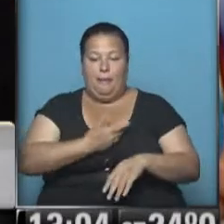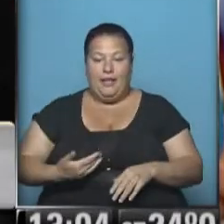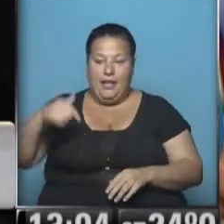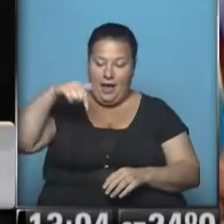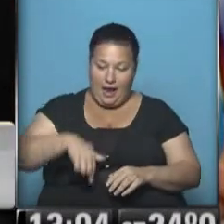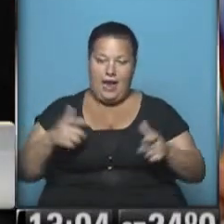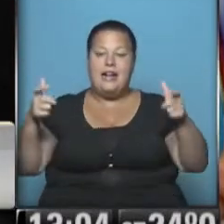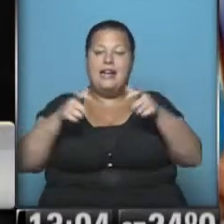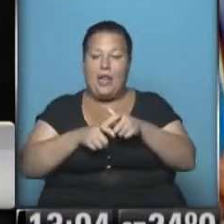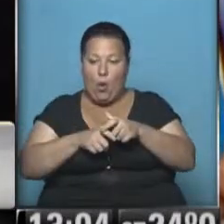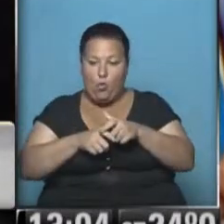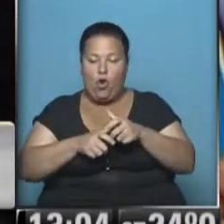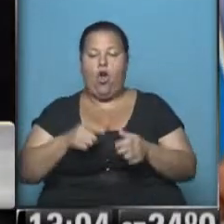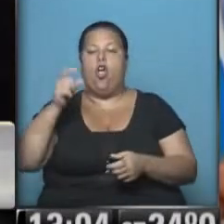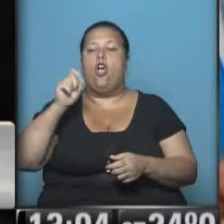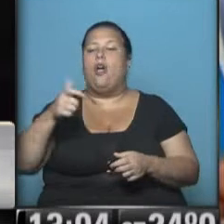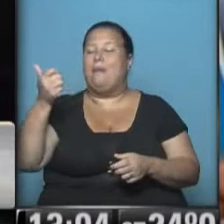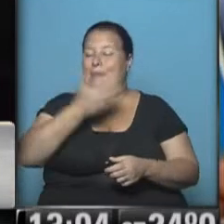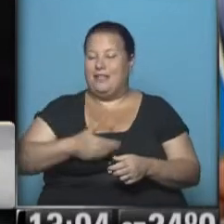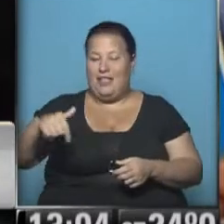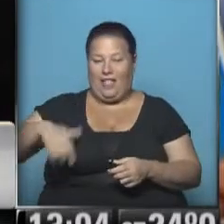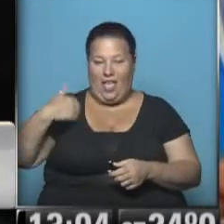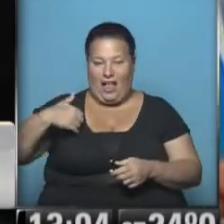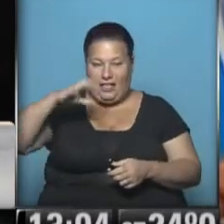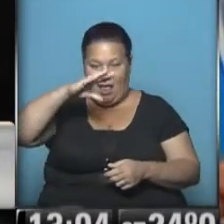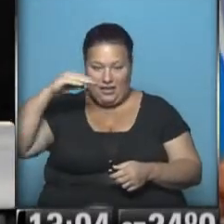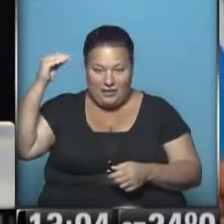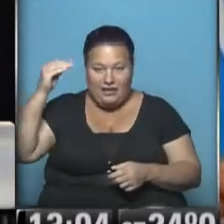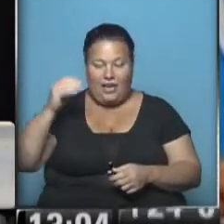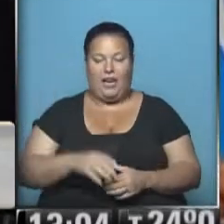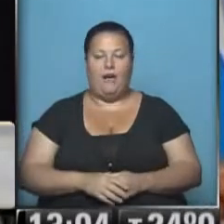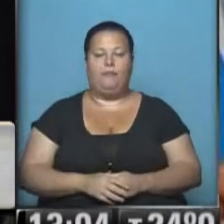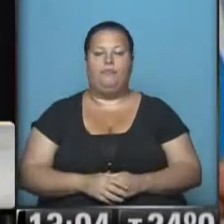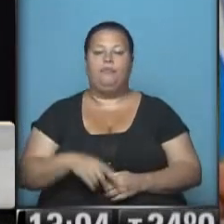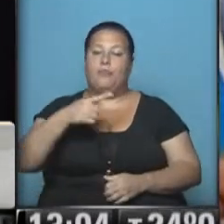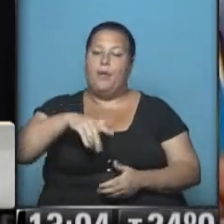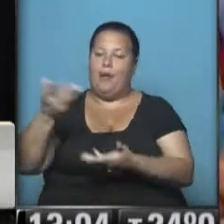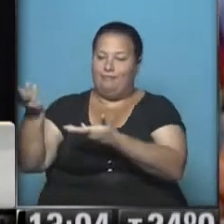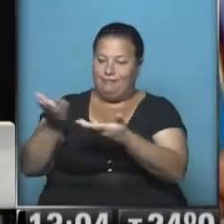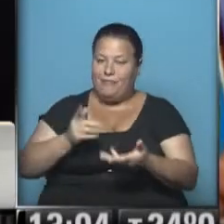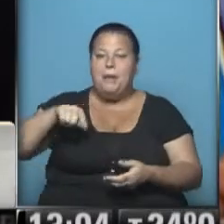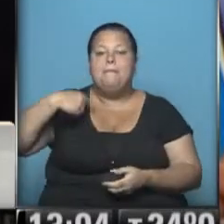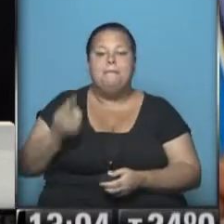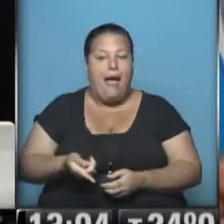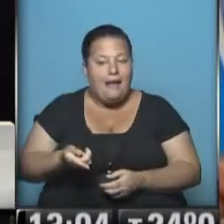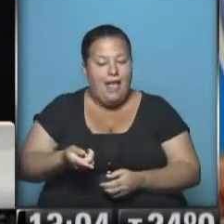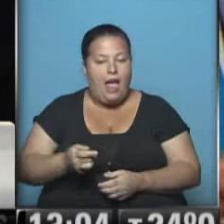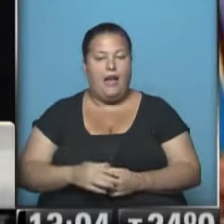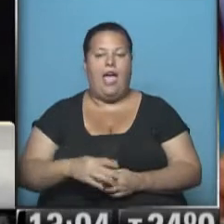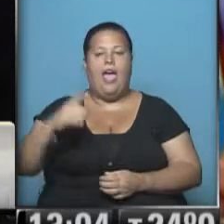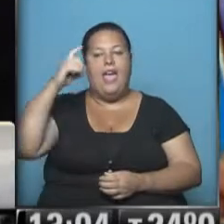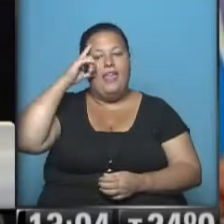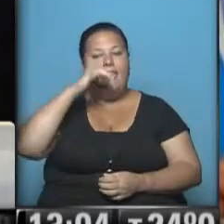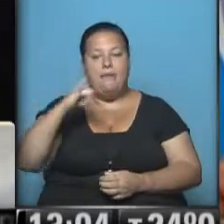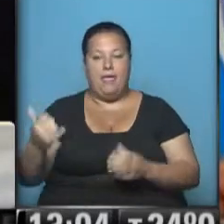aquí y se van a reunir con la Presidenta Cristina Fernández de Kirchner, quien los va a recibir mañana a las 10